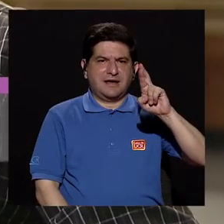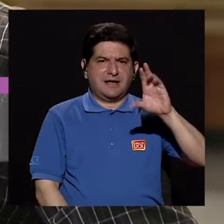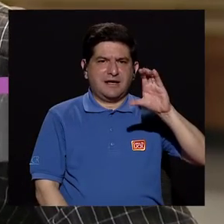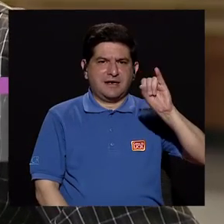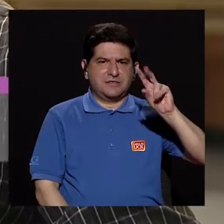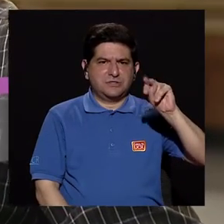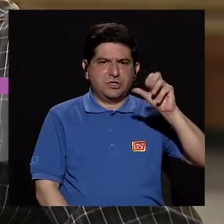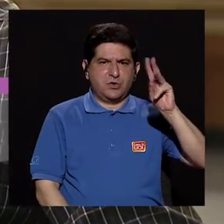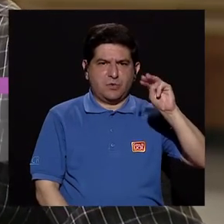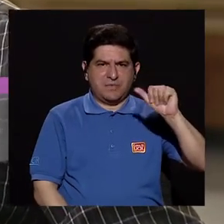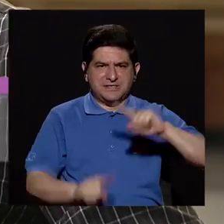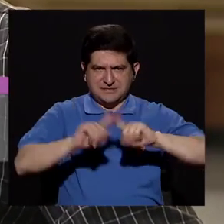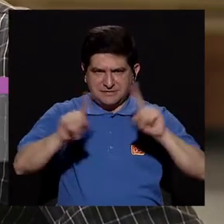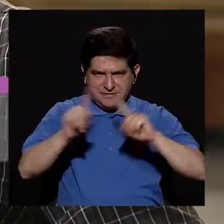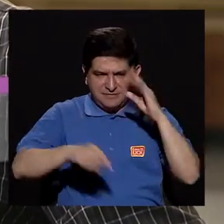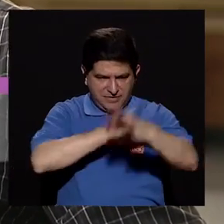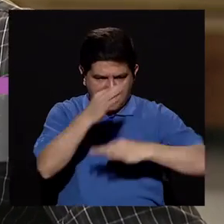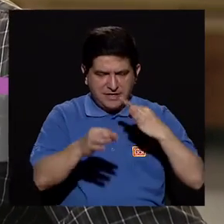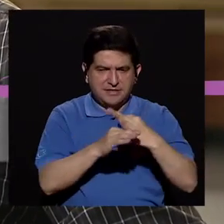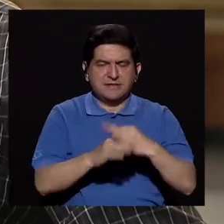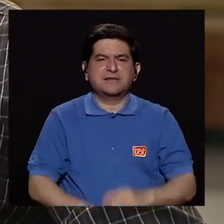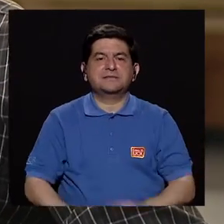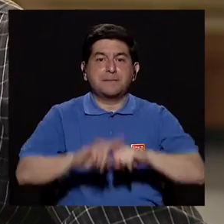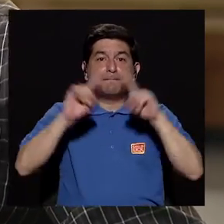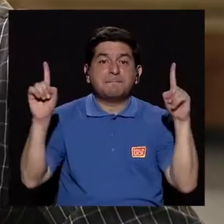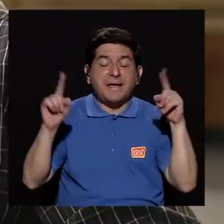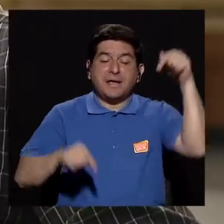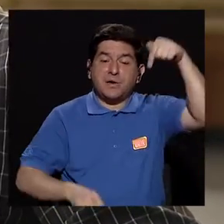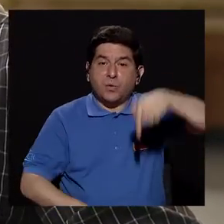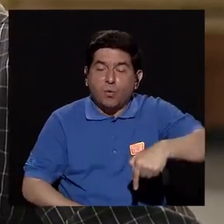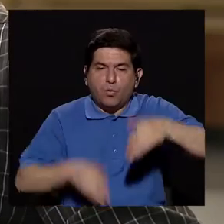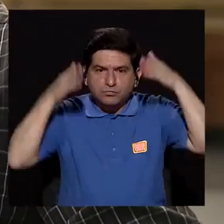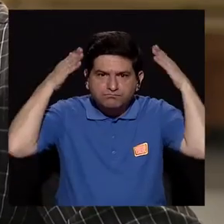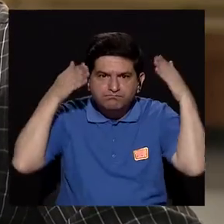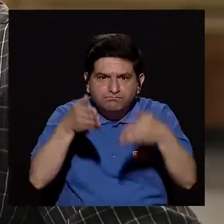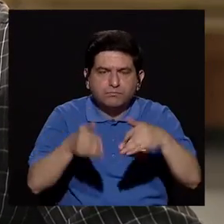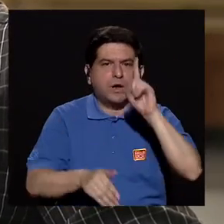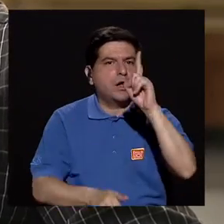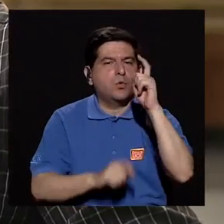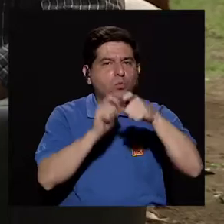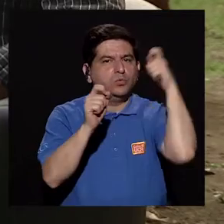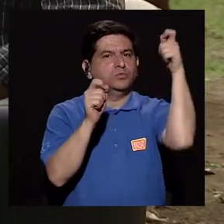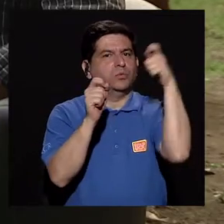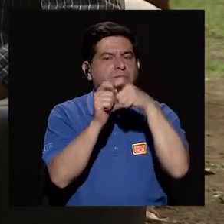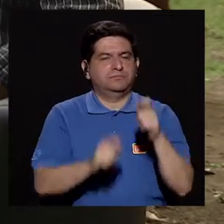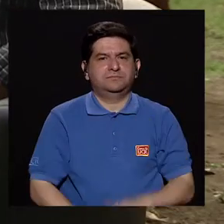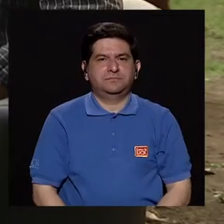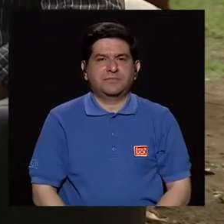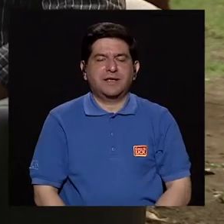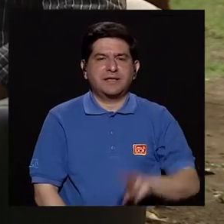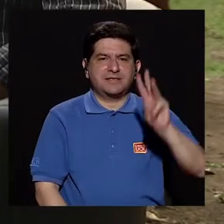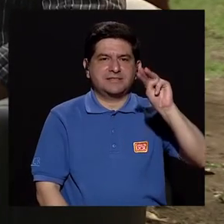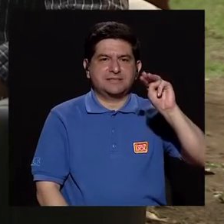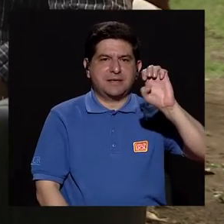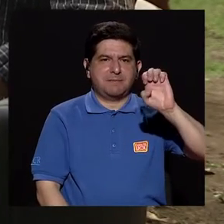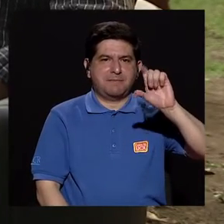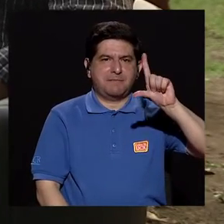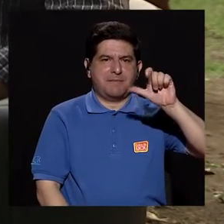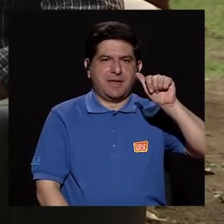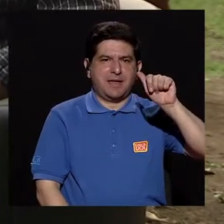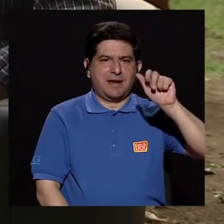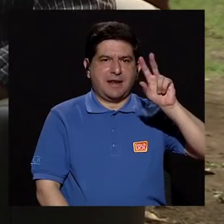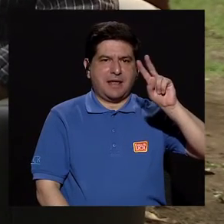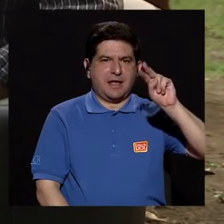carcinoma vasocelular, el carcinoma de células escamosas, pero hoy queremos enfocarnos en uno particular y es en los melanomas.